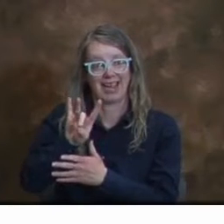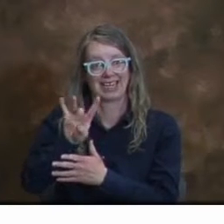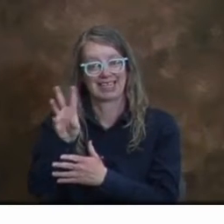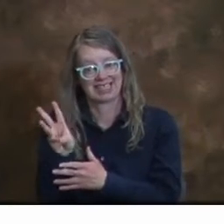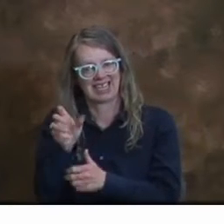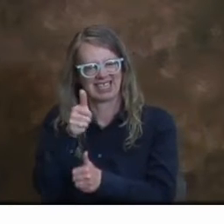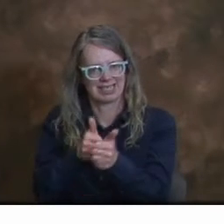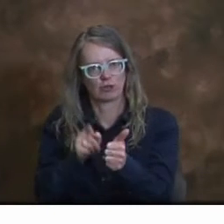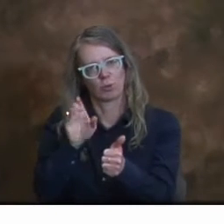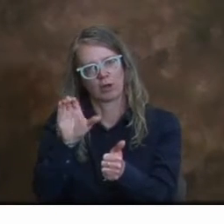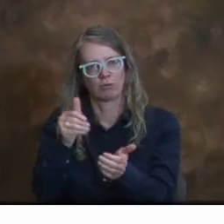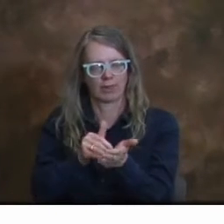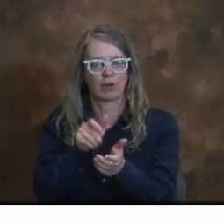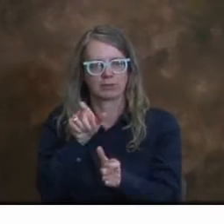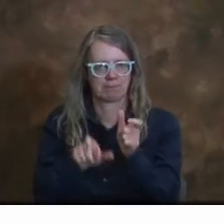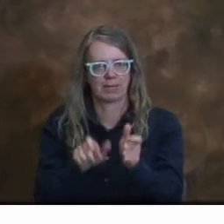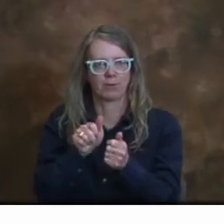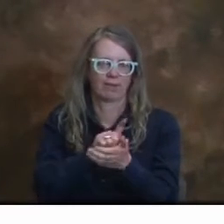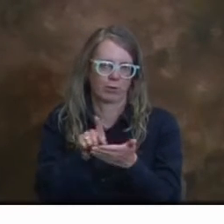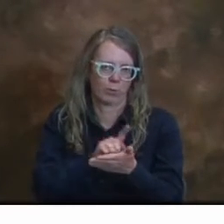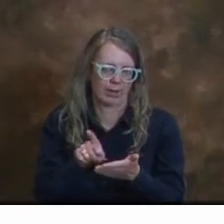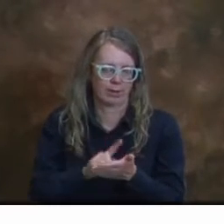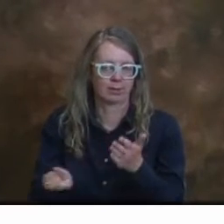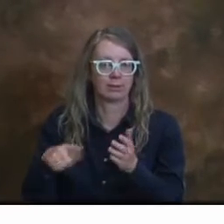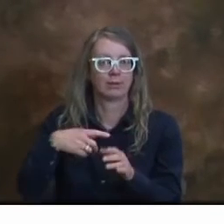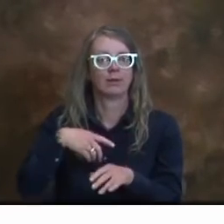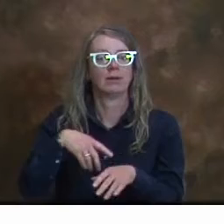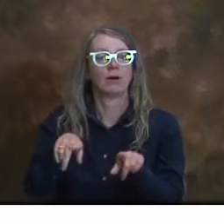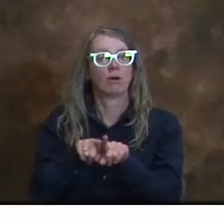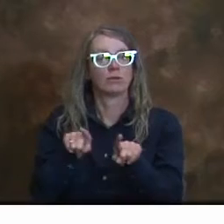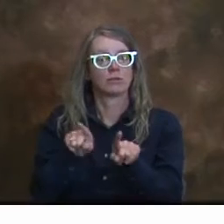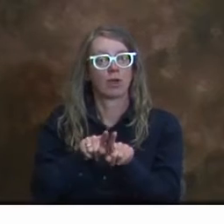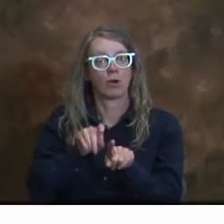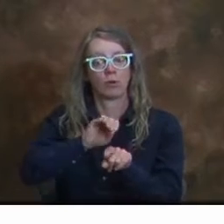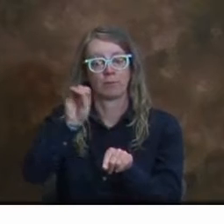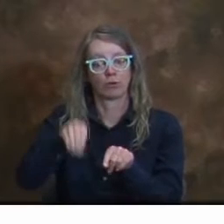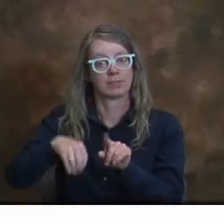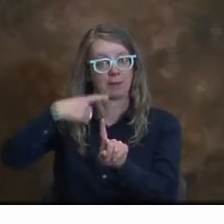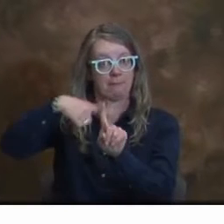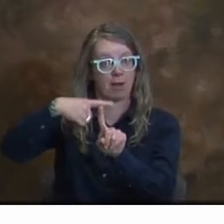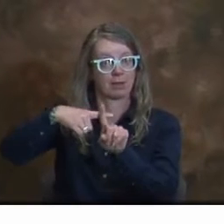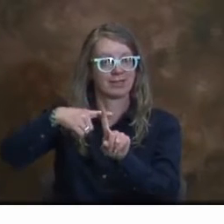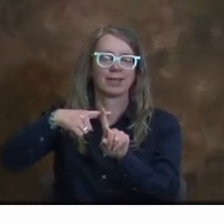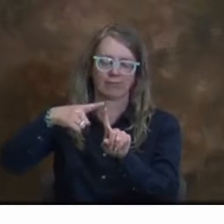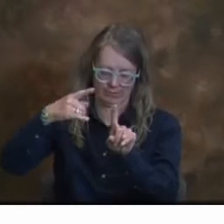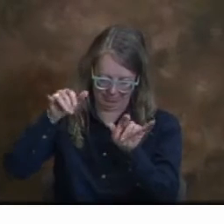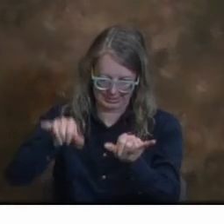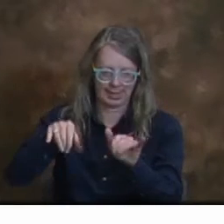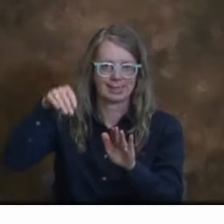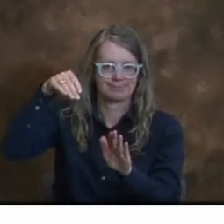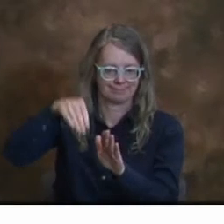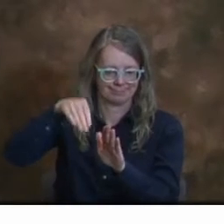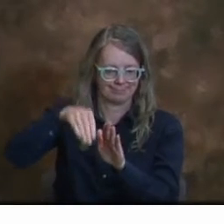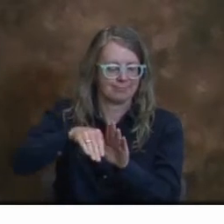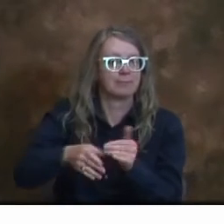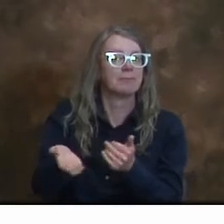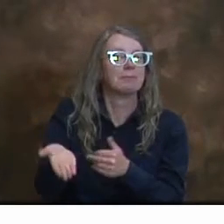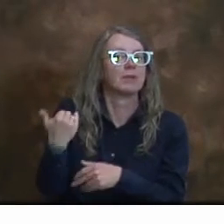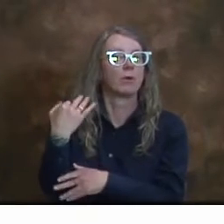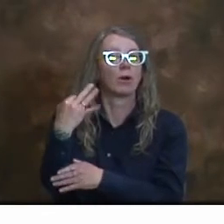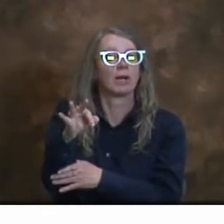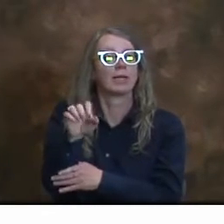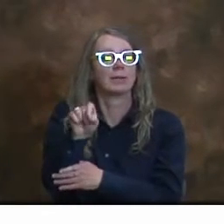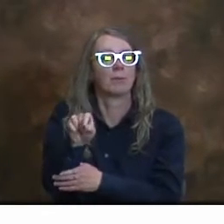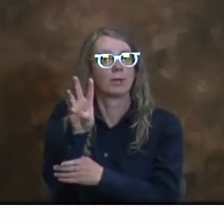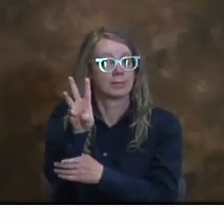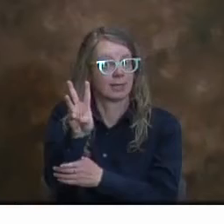casos por semana. Además, el porcentaje de positividad sigue bajando desde 19.6